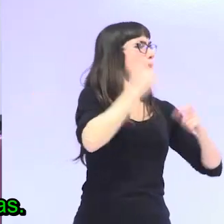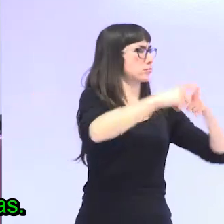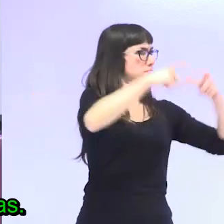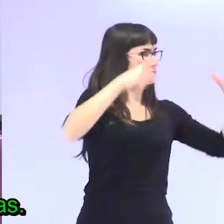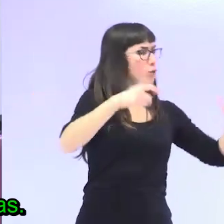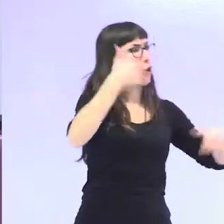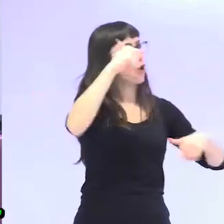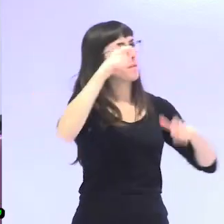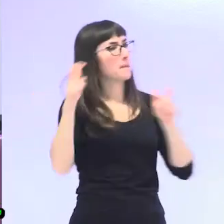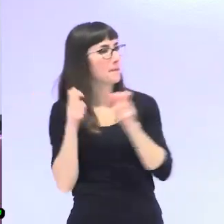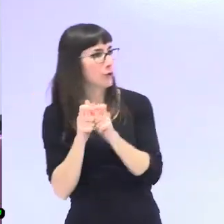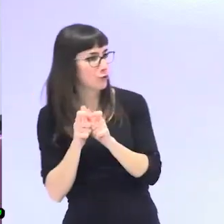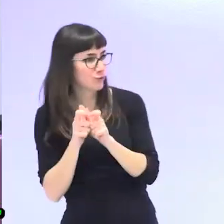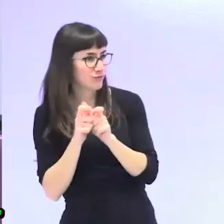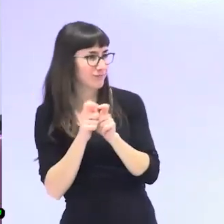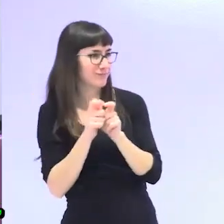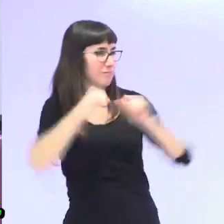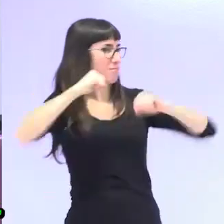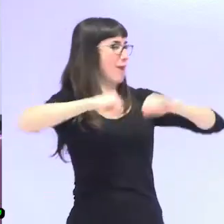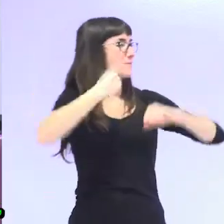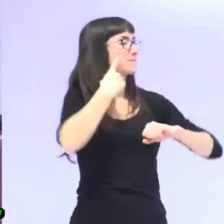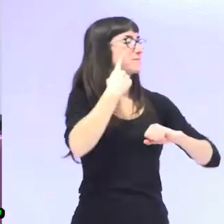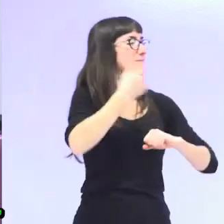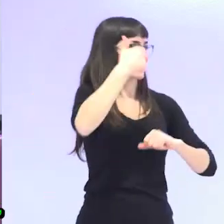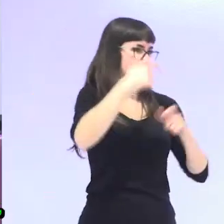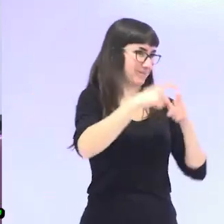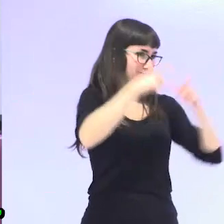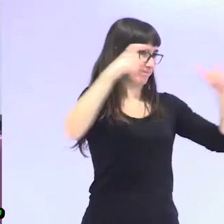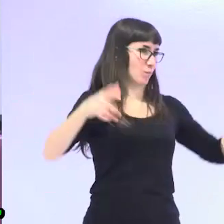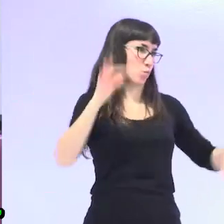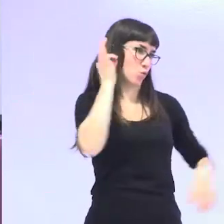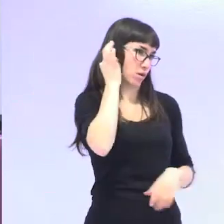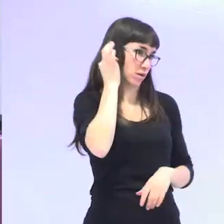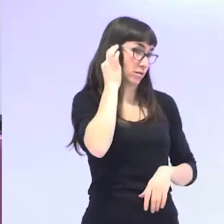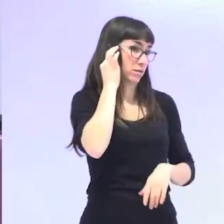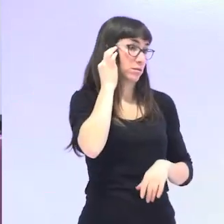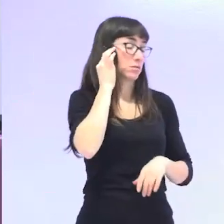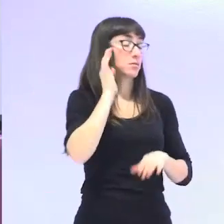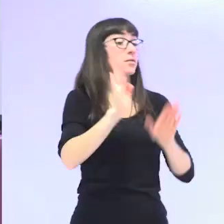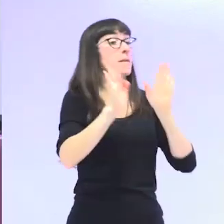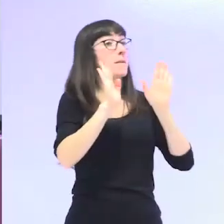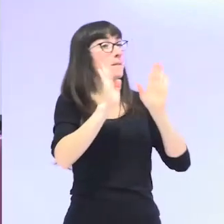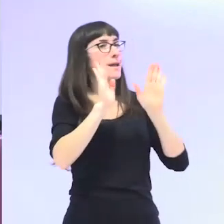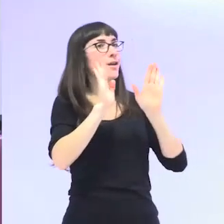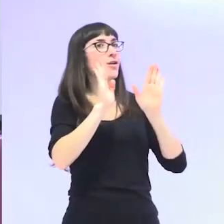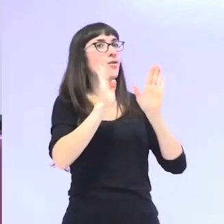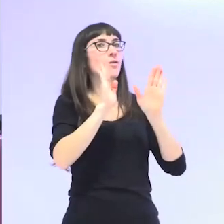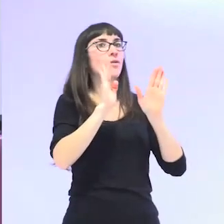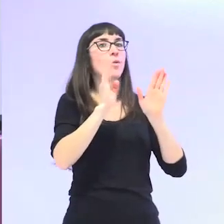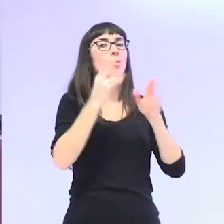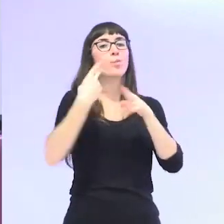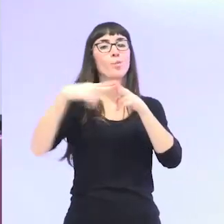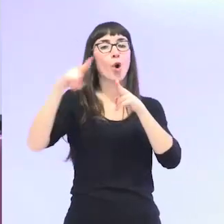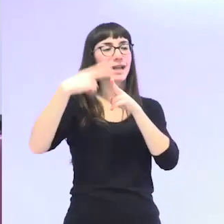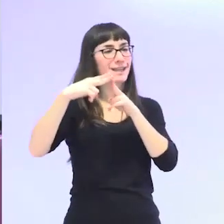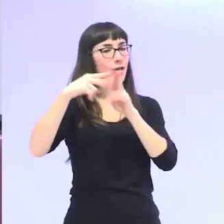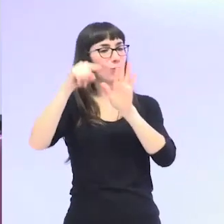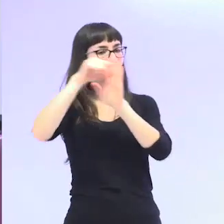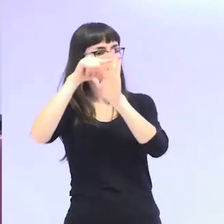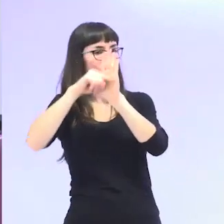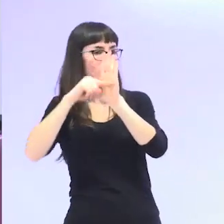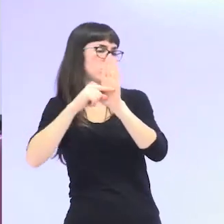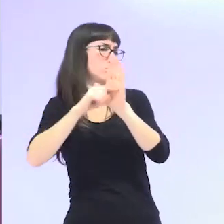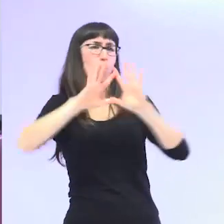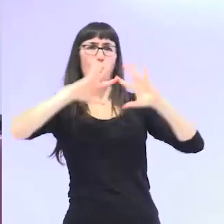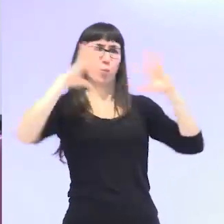más avanzadas. Y a pesar de ello, a pesar de esta feminización de la vejez, existen muy pocas políticas públicas en todas las